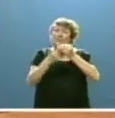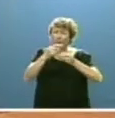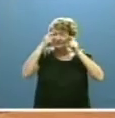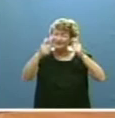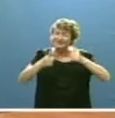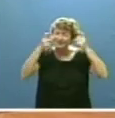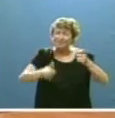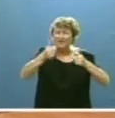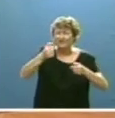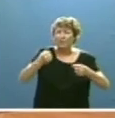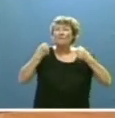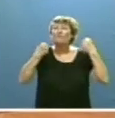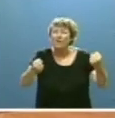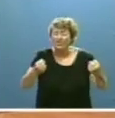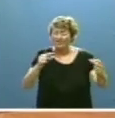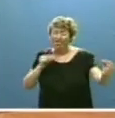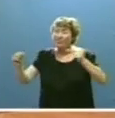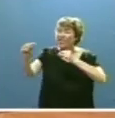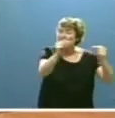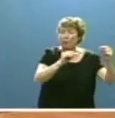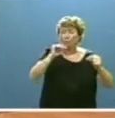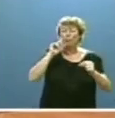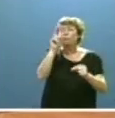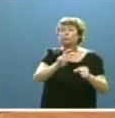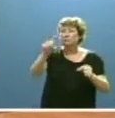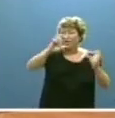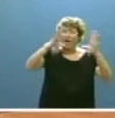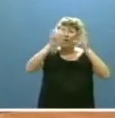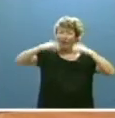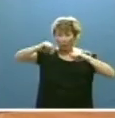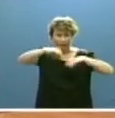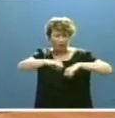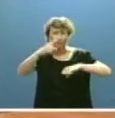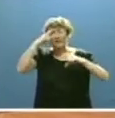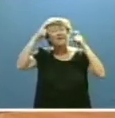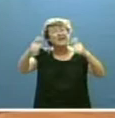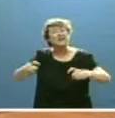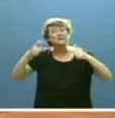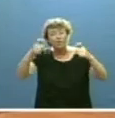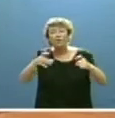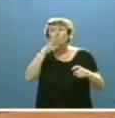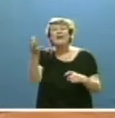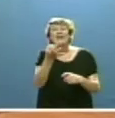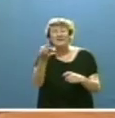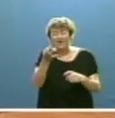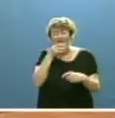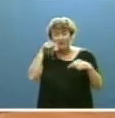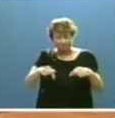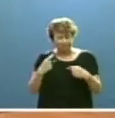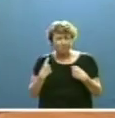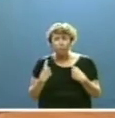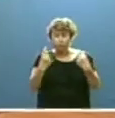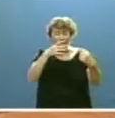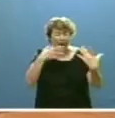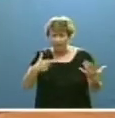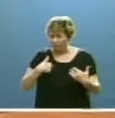vías del diálogo y de la búsqueda de acuerdos. Un esfuerzo para el que desde este primer momento me